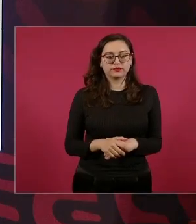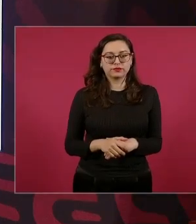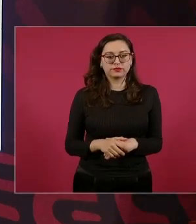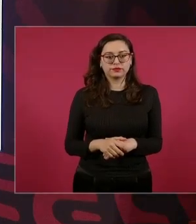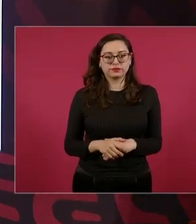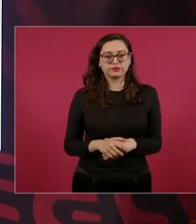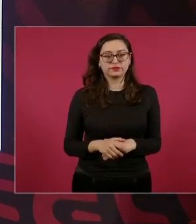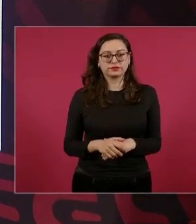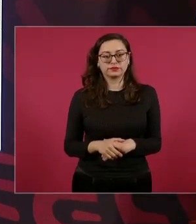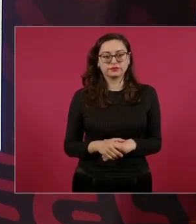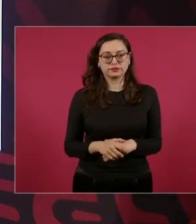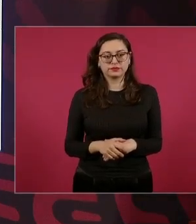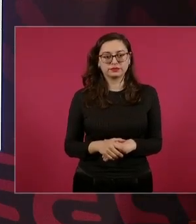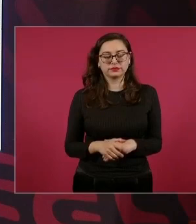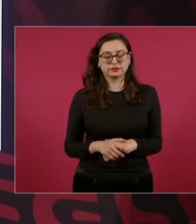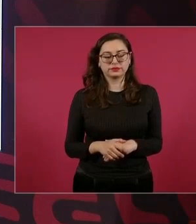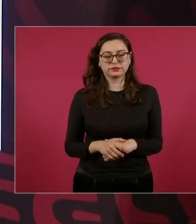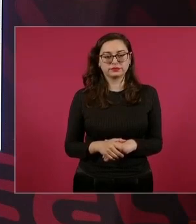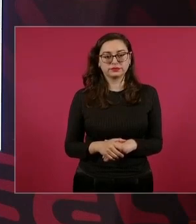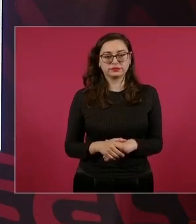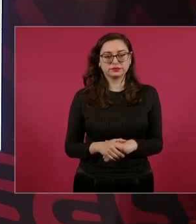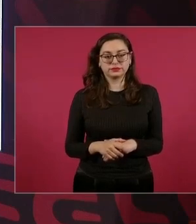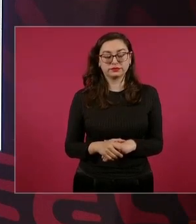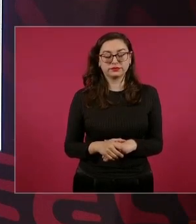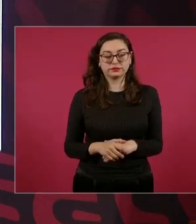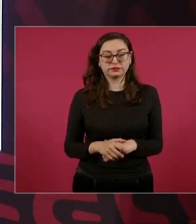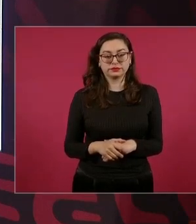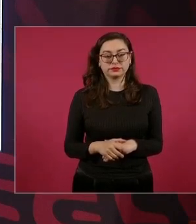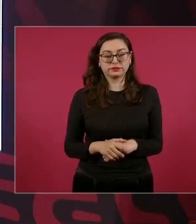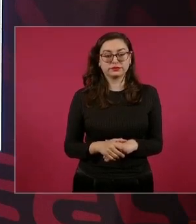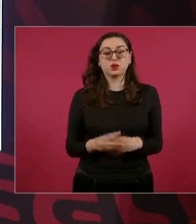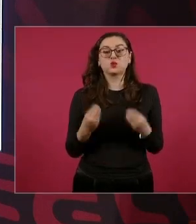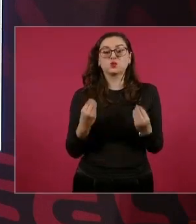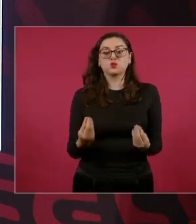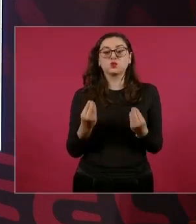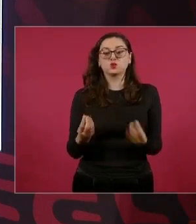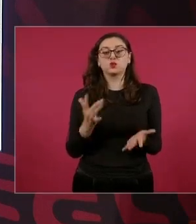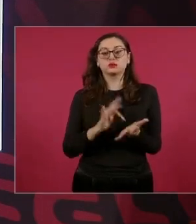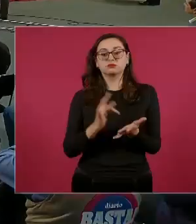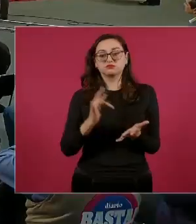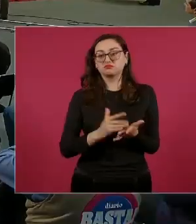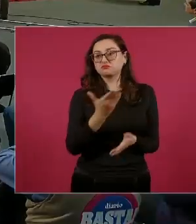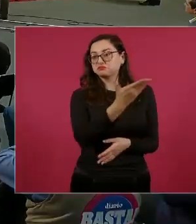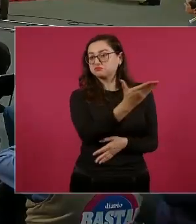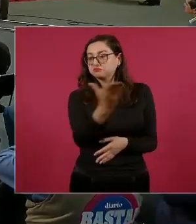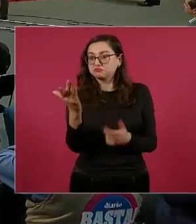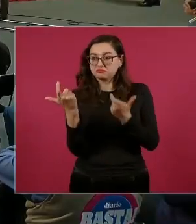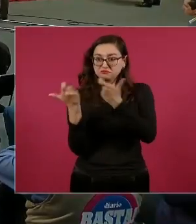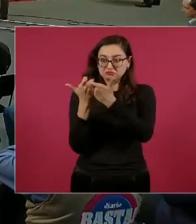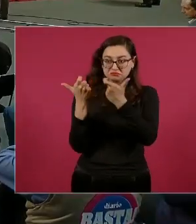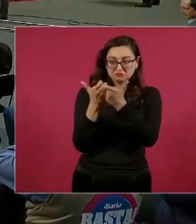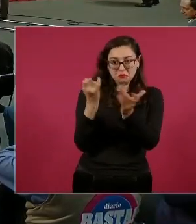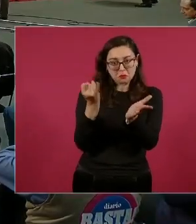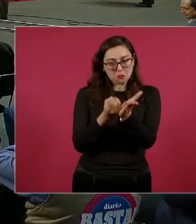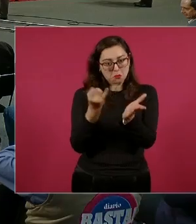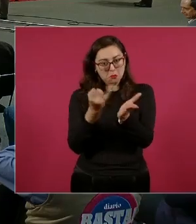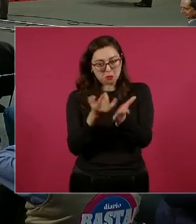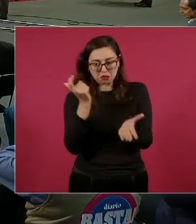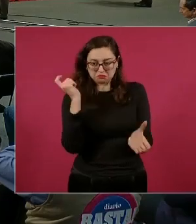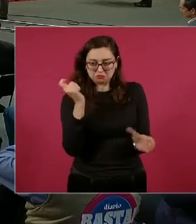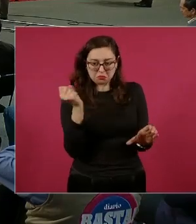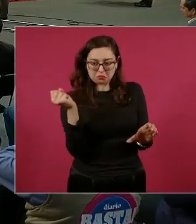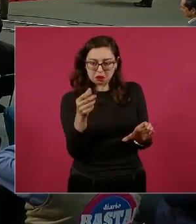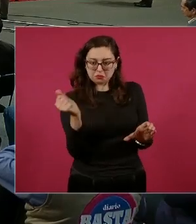Muchas gracias a los contribuyentes por todo el apoyo.